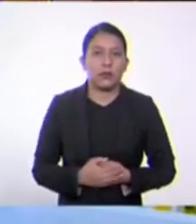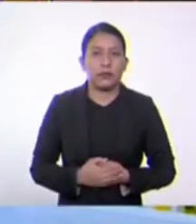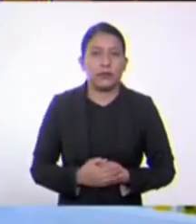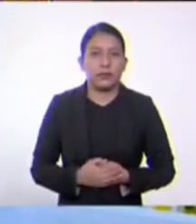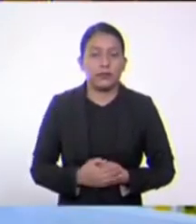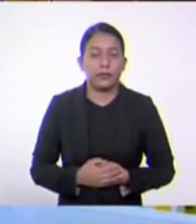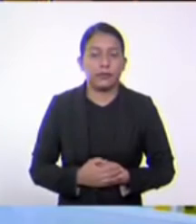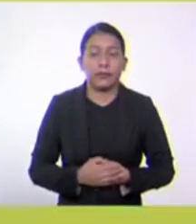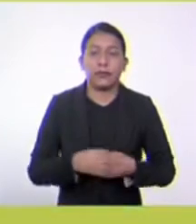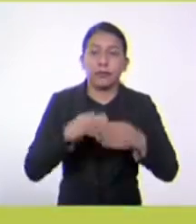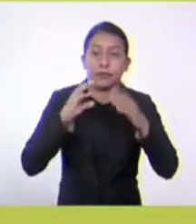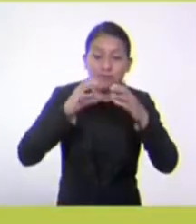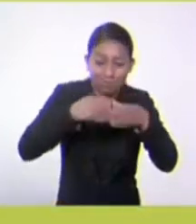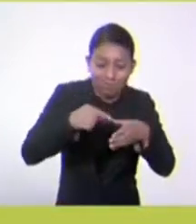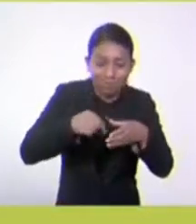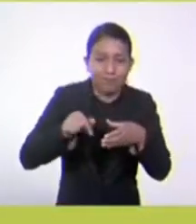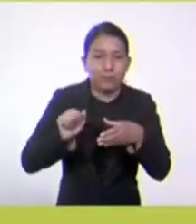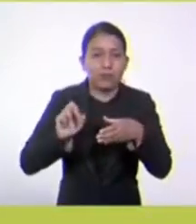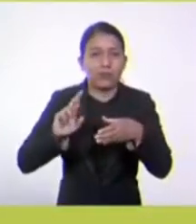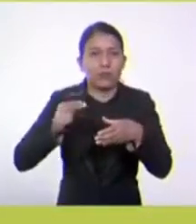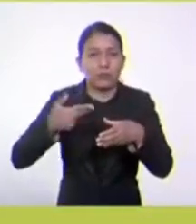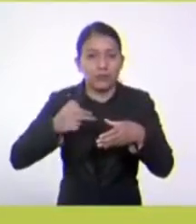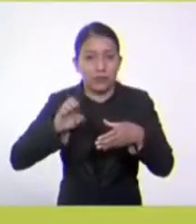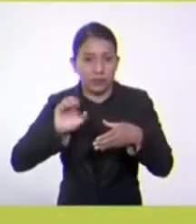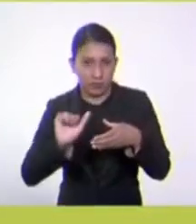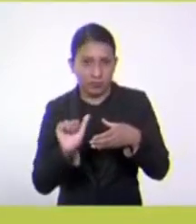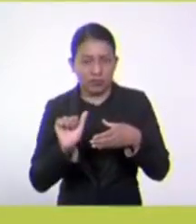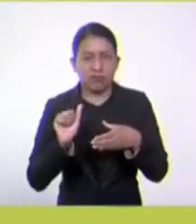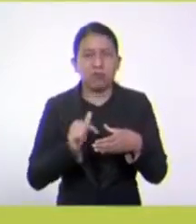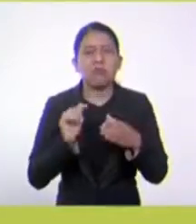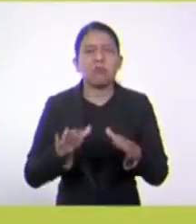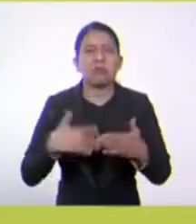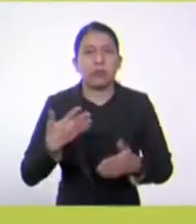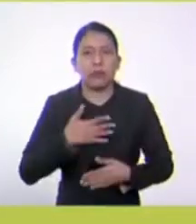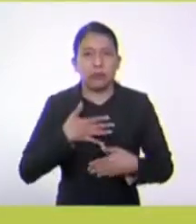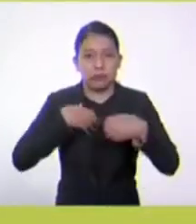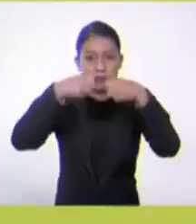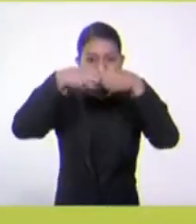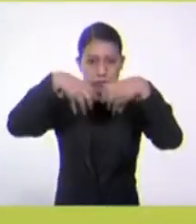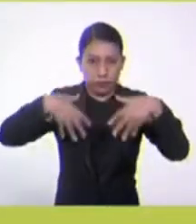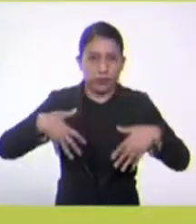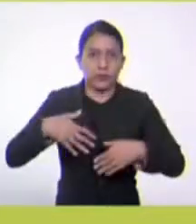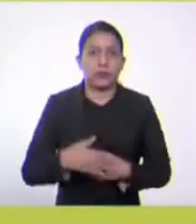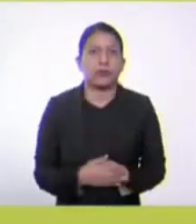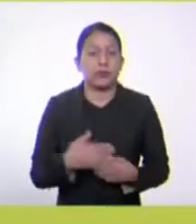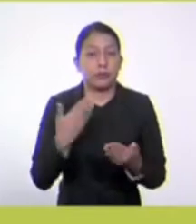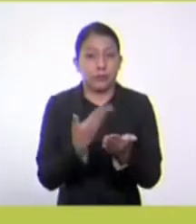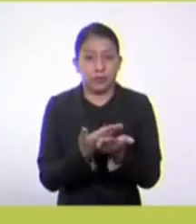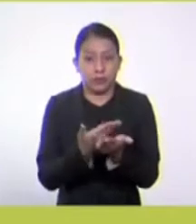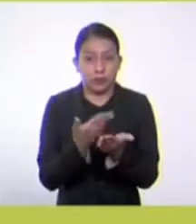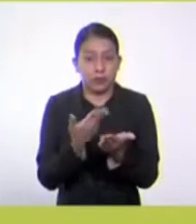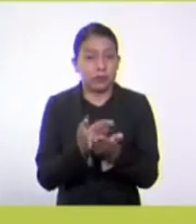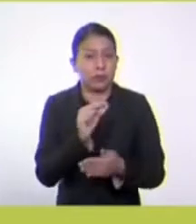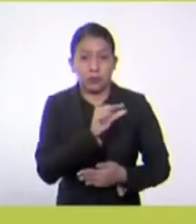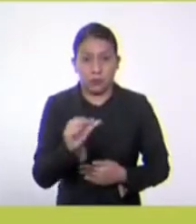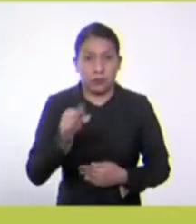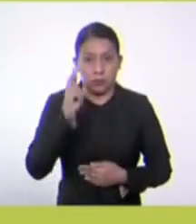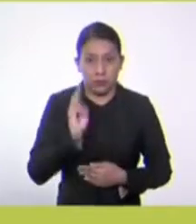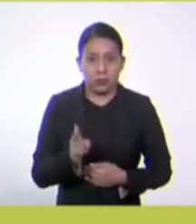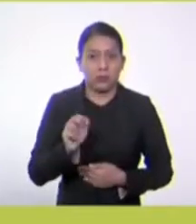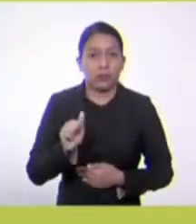dominio arquea, dentro de las arqueas tenemos el reino propuesto que lleva el mismo nombre,